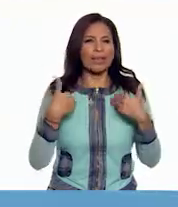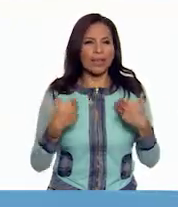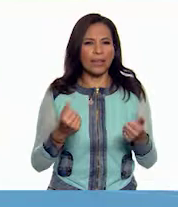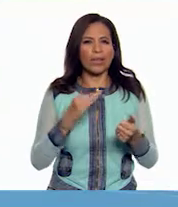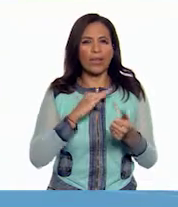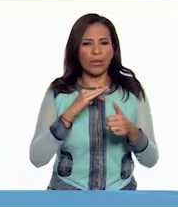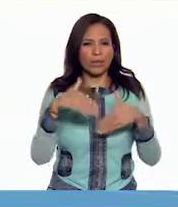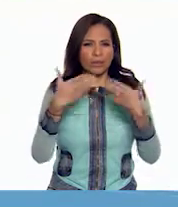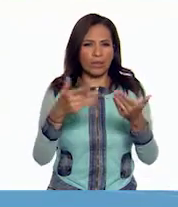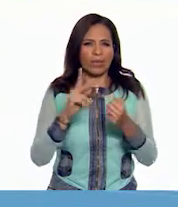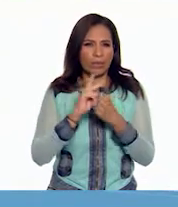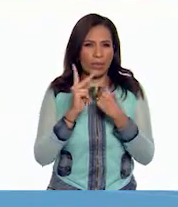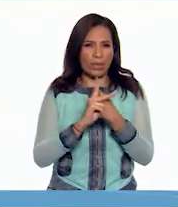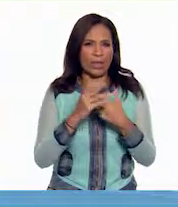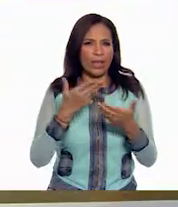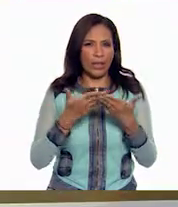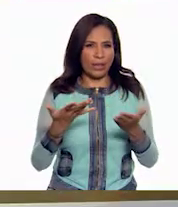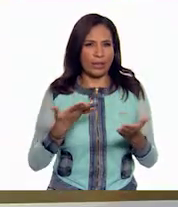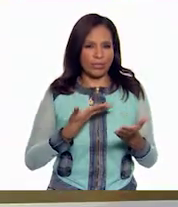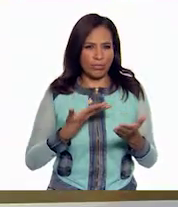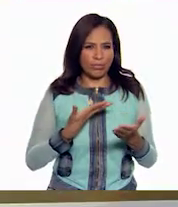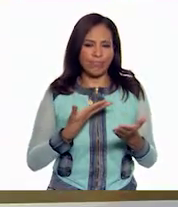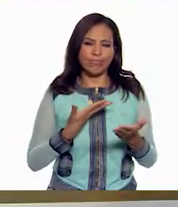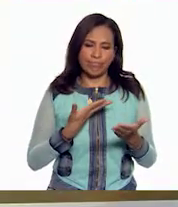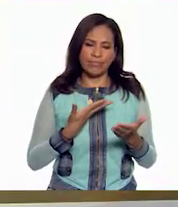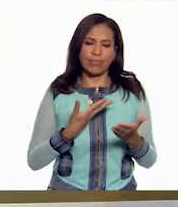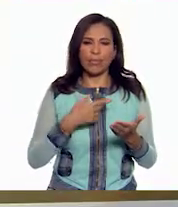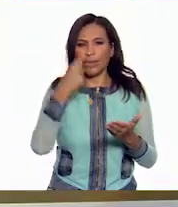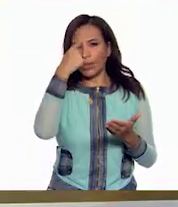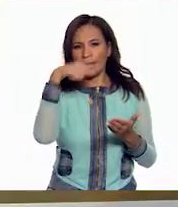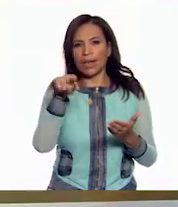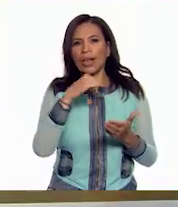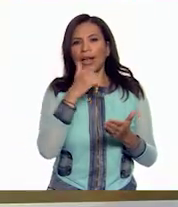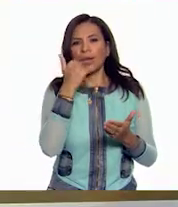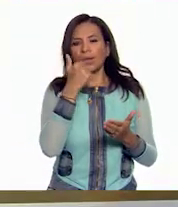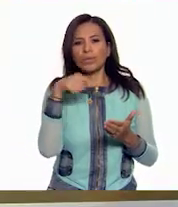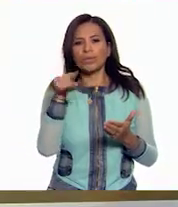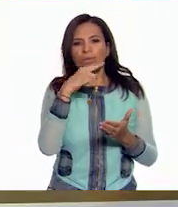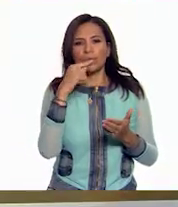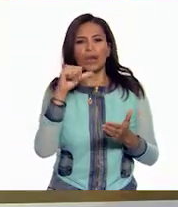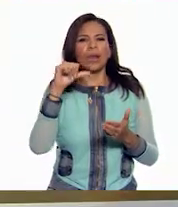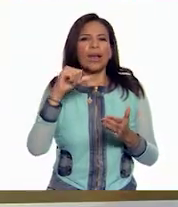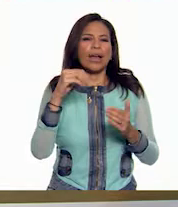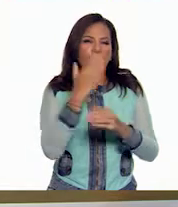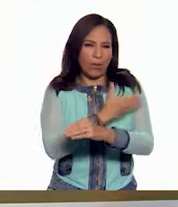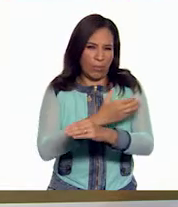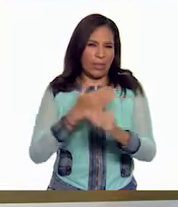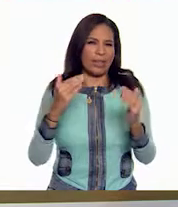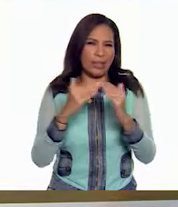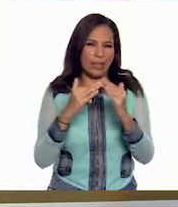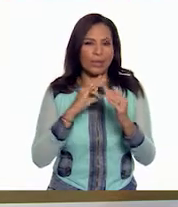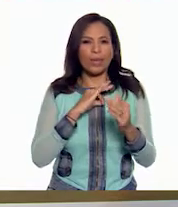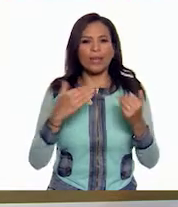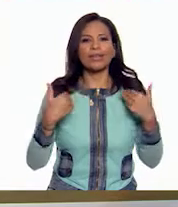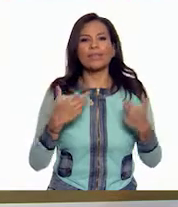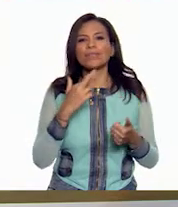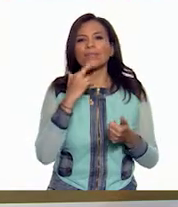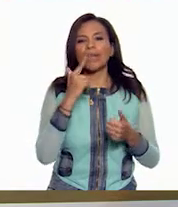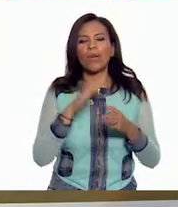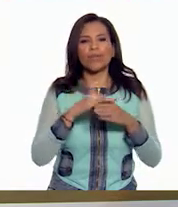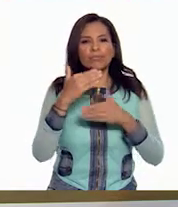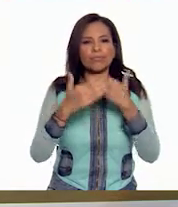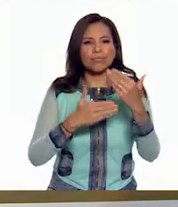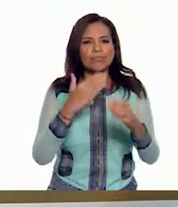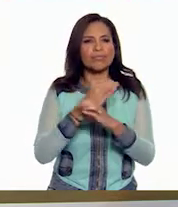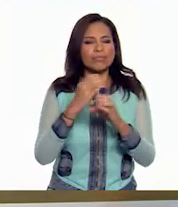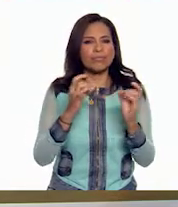llegamos hasta el país que tenemos hoy. Y para que las alumnas y alumnos que nos acompañan desde casa puedan comprender mejor la secuencia